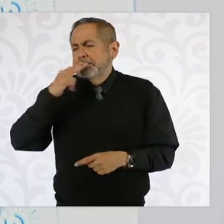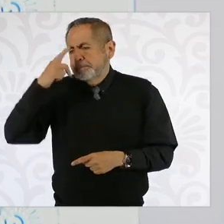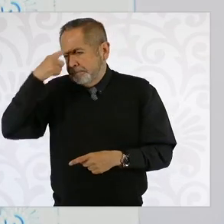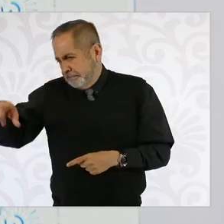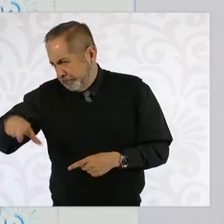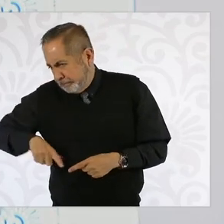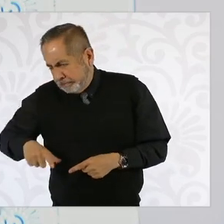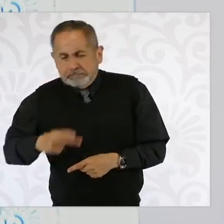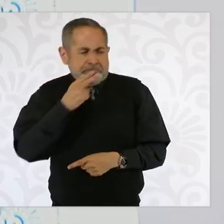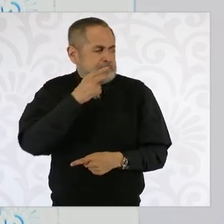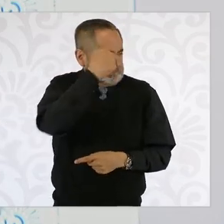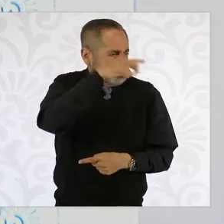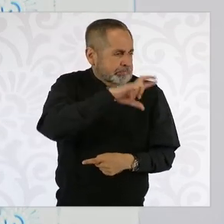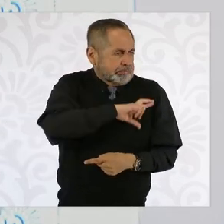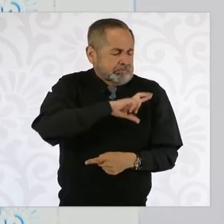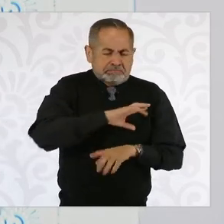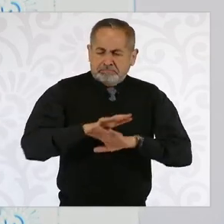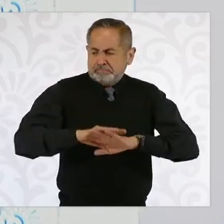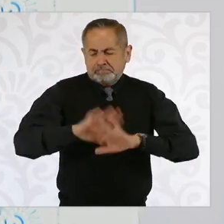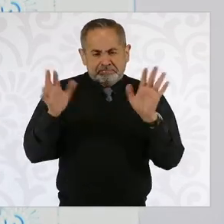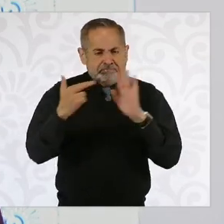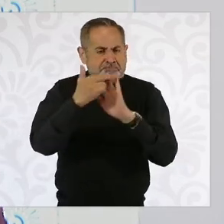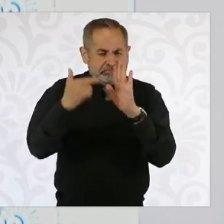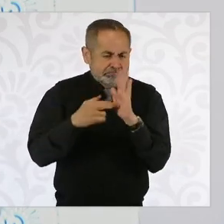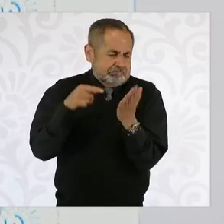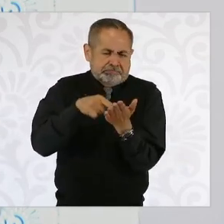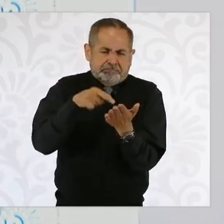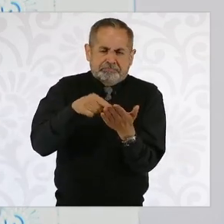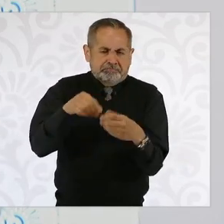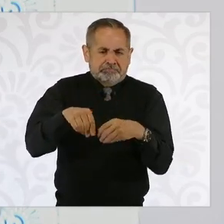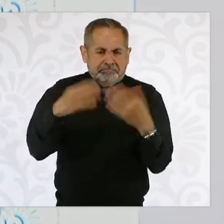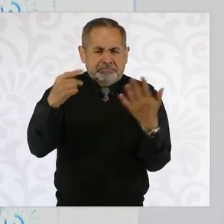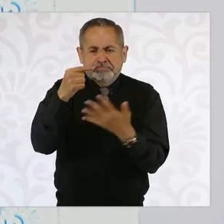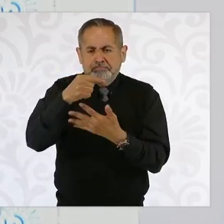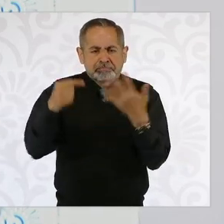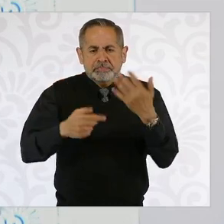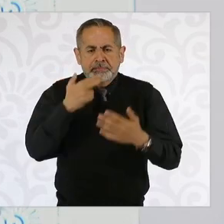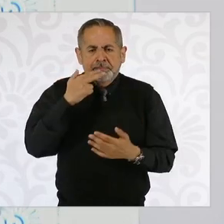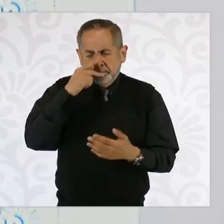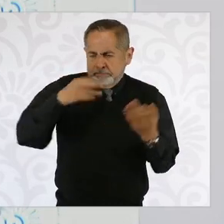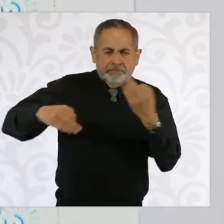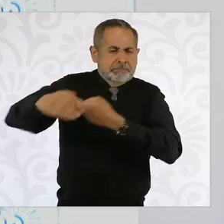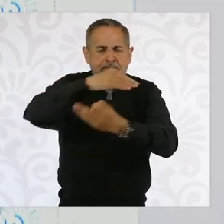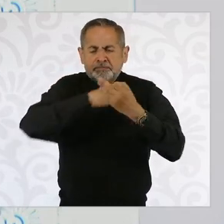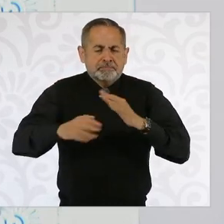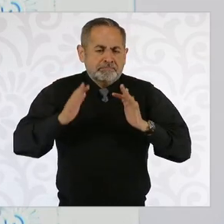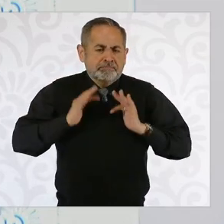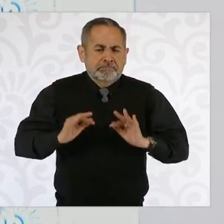ayudan en general a la nación y al servicio público que todos recibimos.